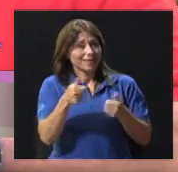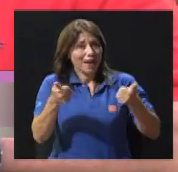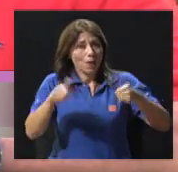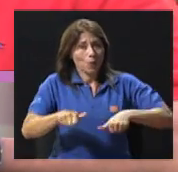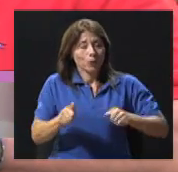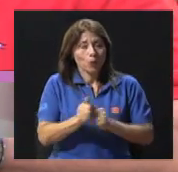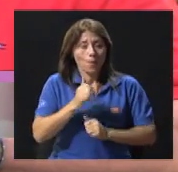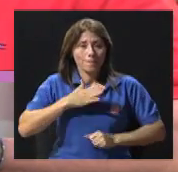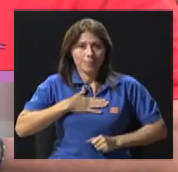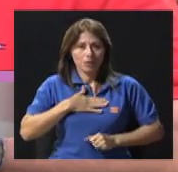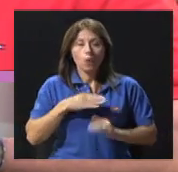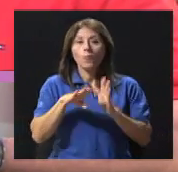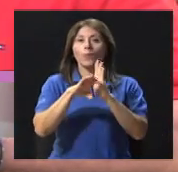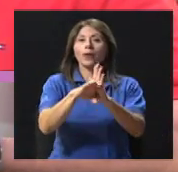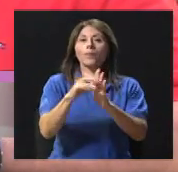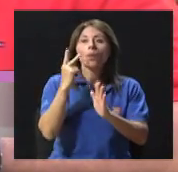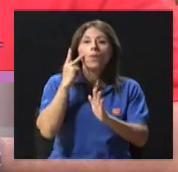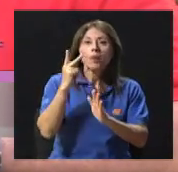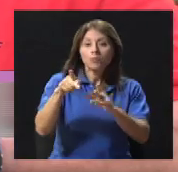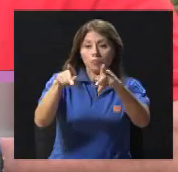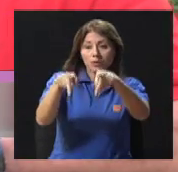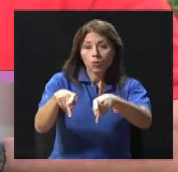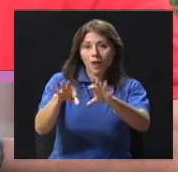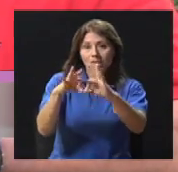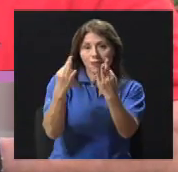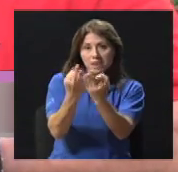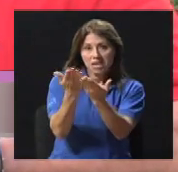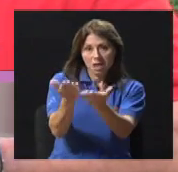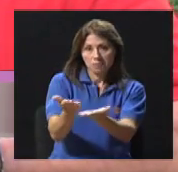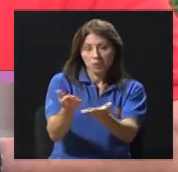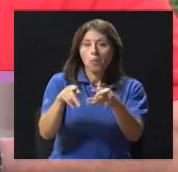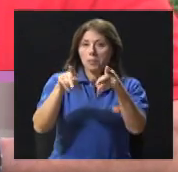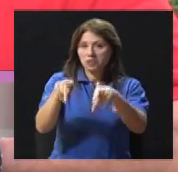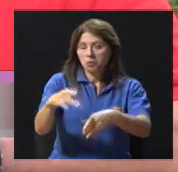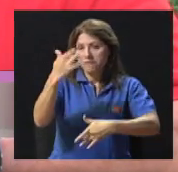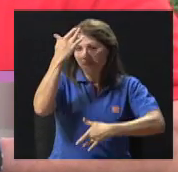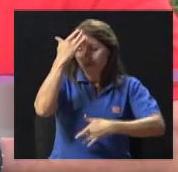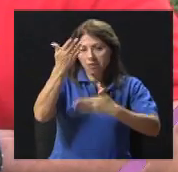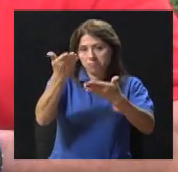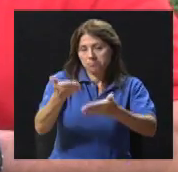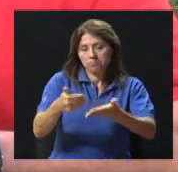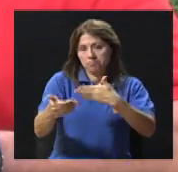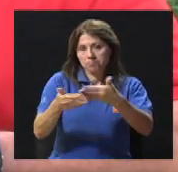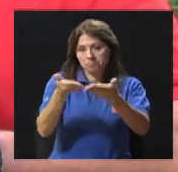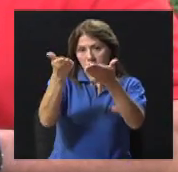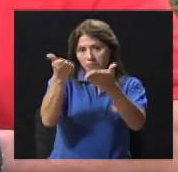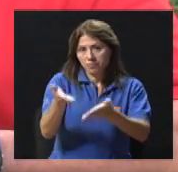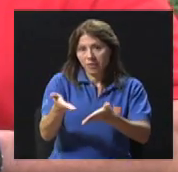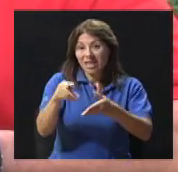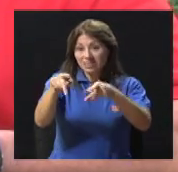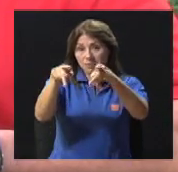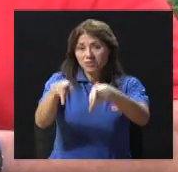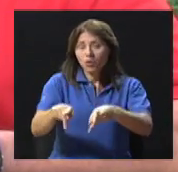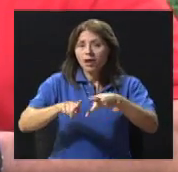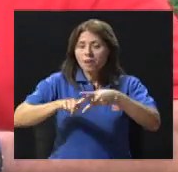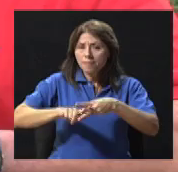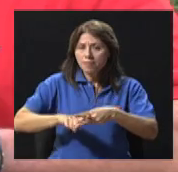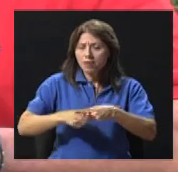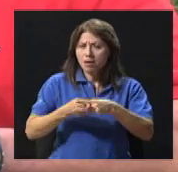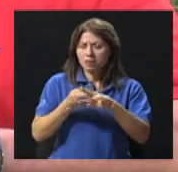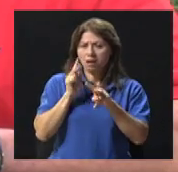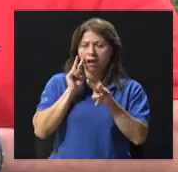observamos en un familiar o en un paciente que comienza a tener ciertas